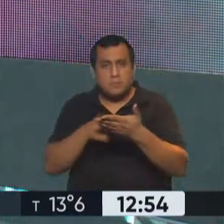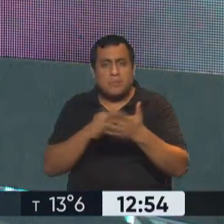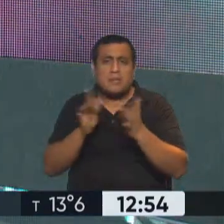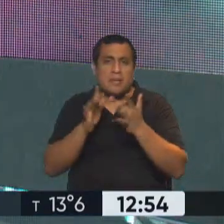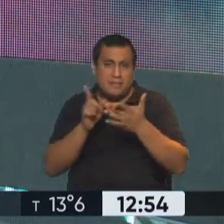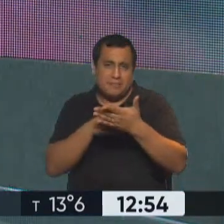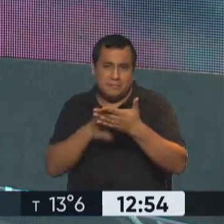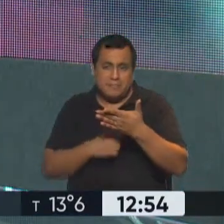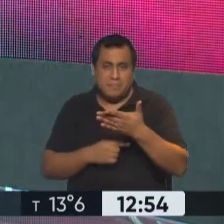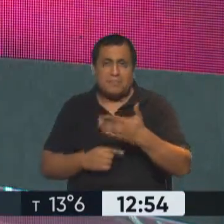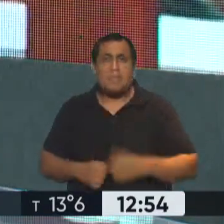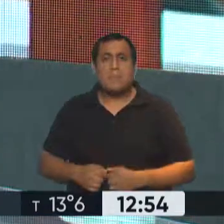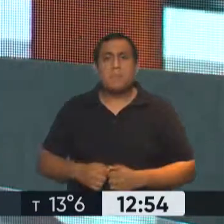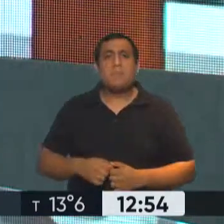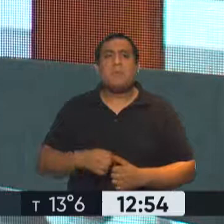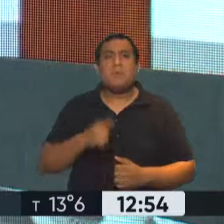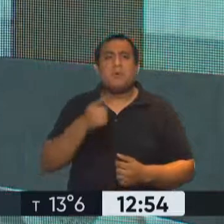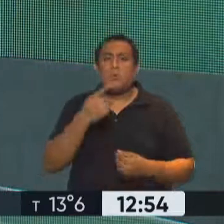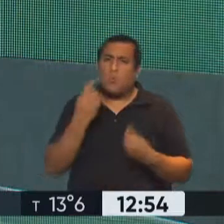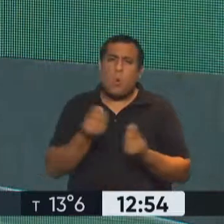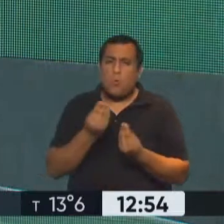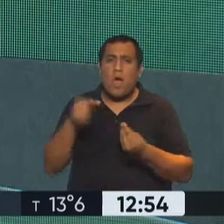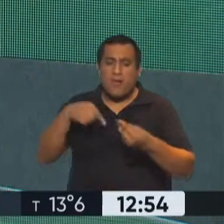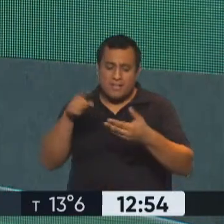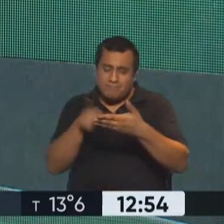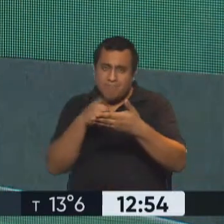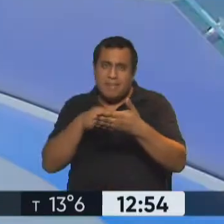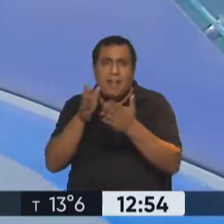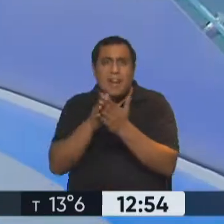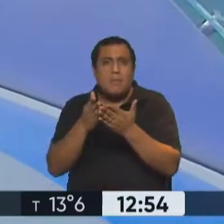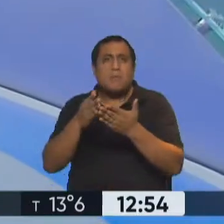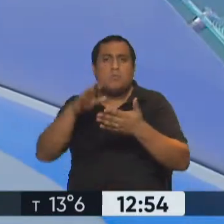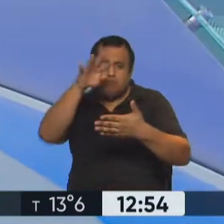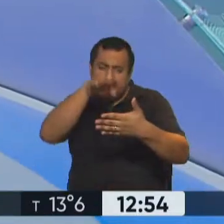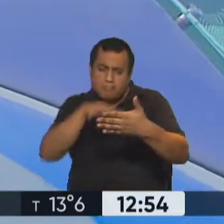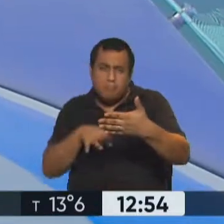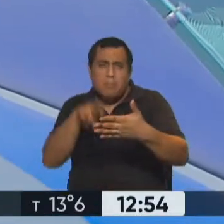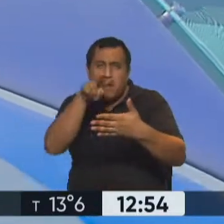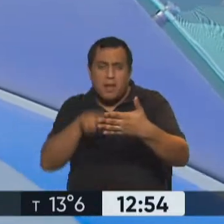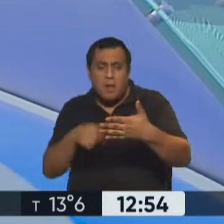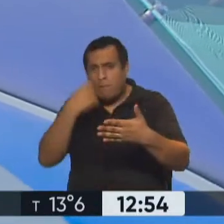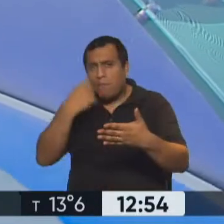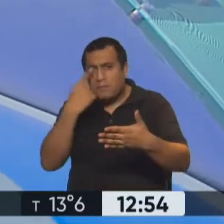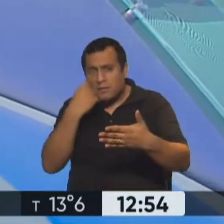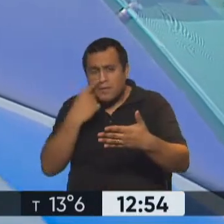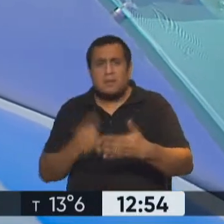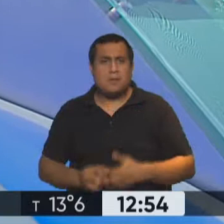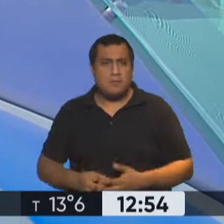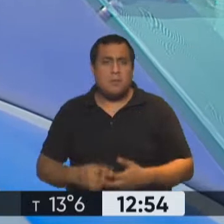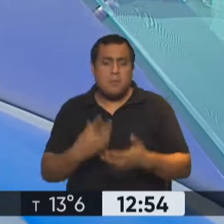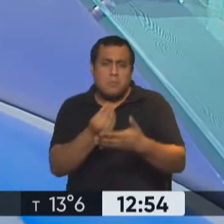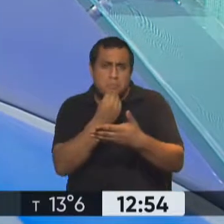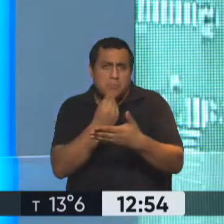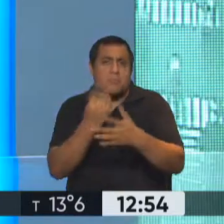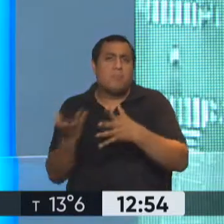amplia que hay de libros con texto, texto leído, me parece súper interesante y muy inclusivo.